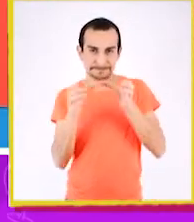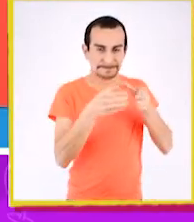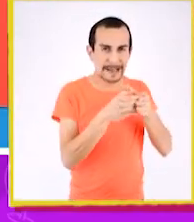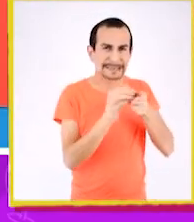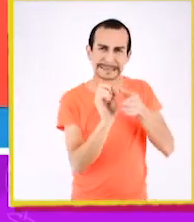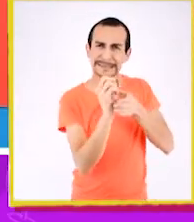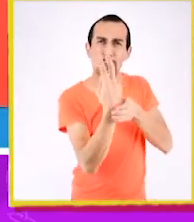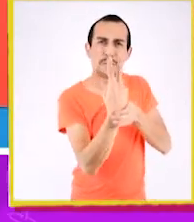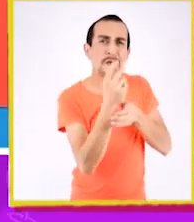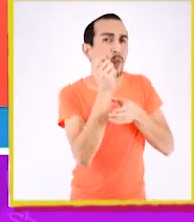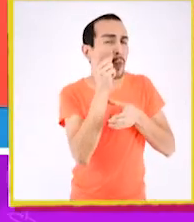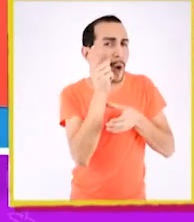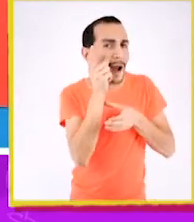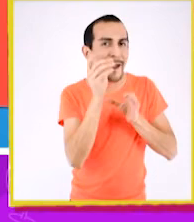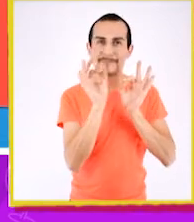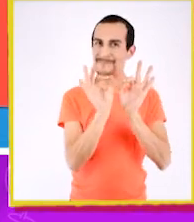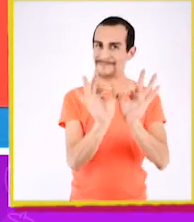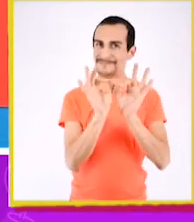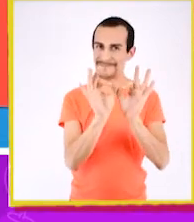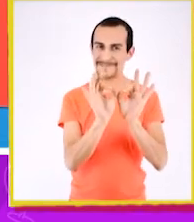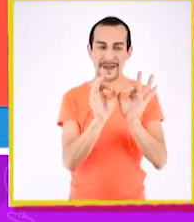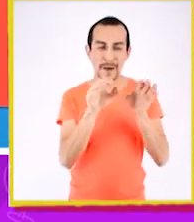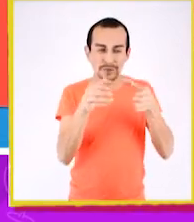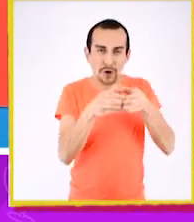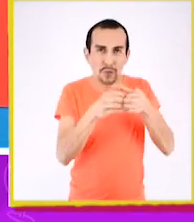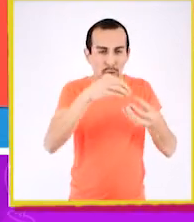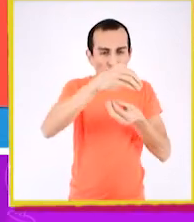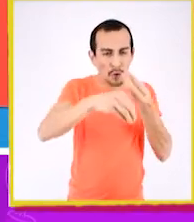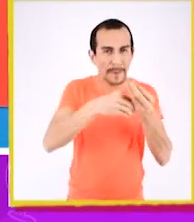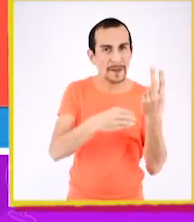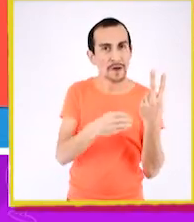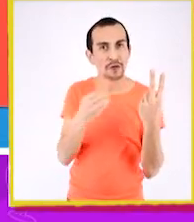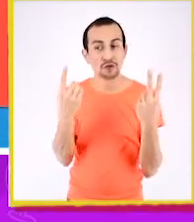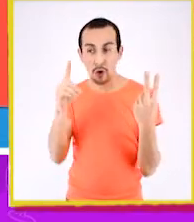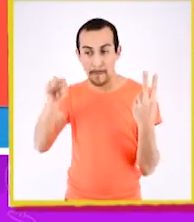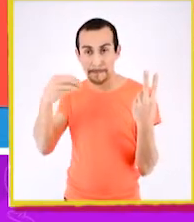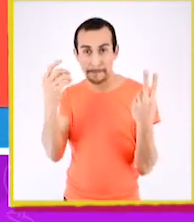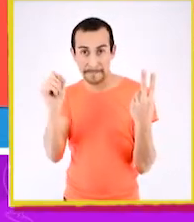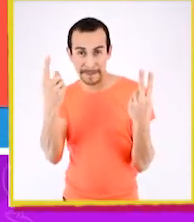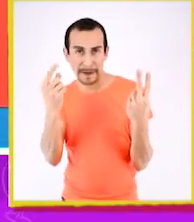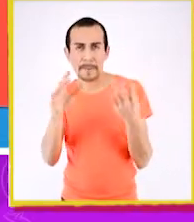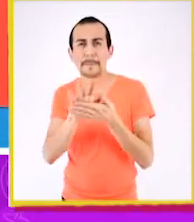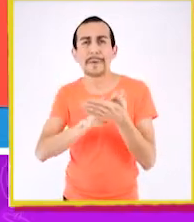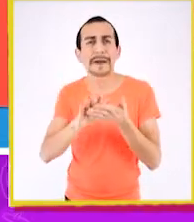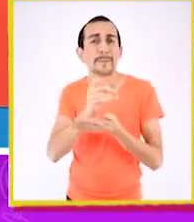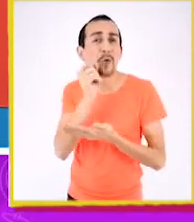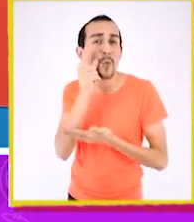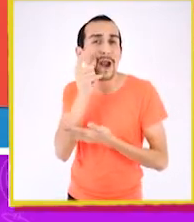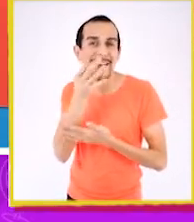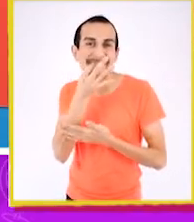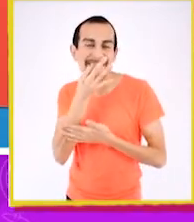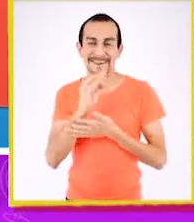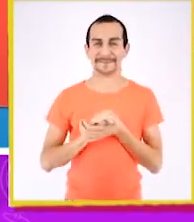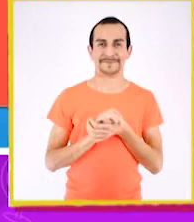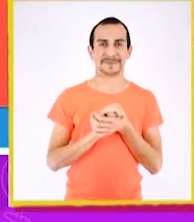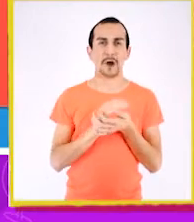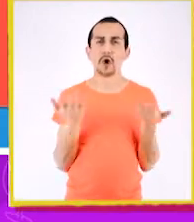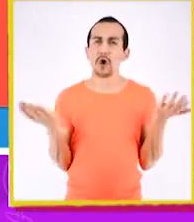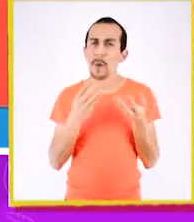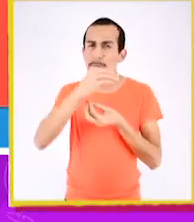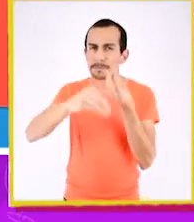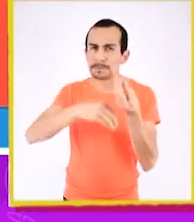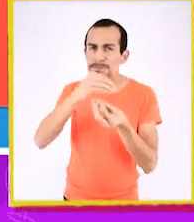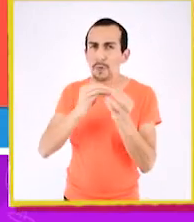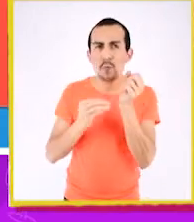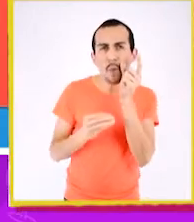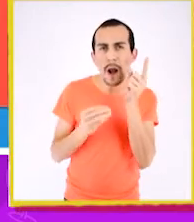¿Y los colores secundarios? ¡Excelente! Son la unión de dos colores primarios, como el verde, que lo